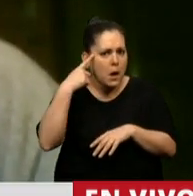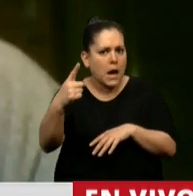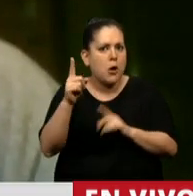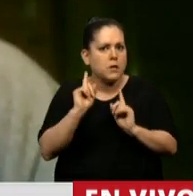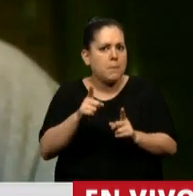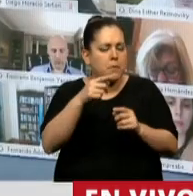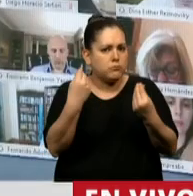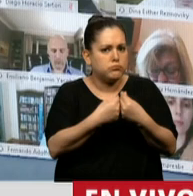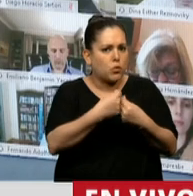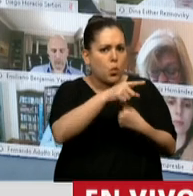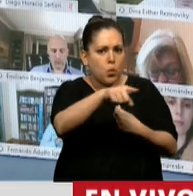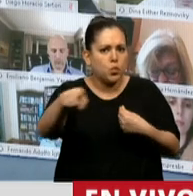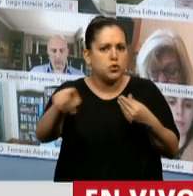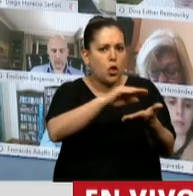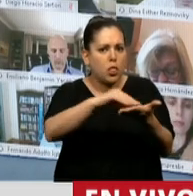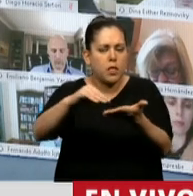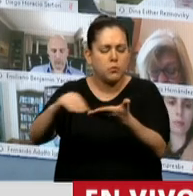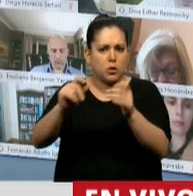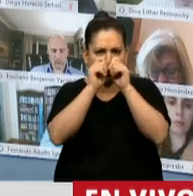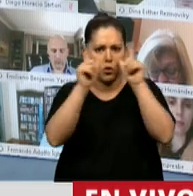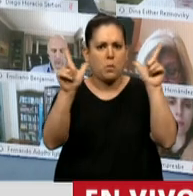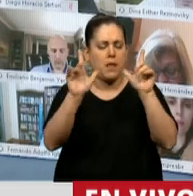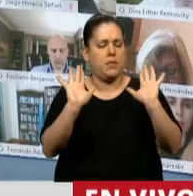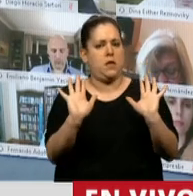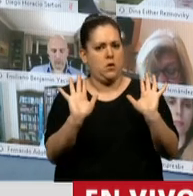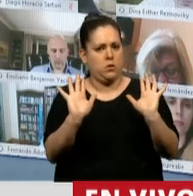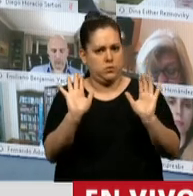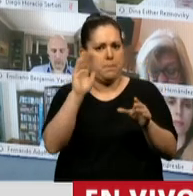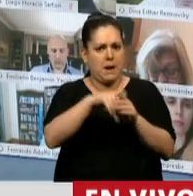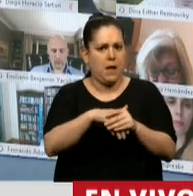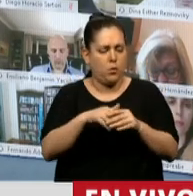sorprendidos en su buena fe muchísimos diputados.